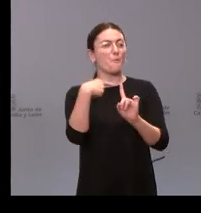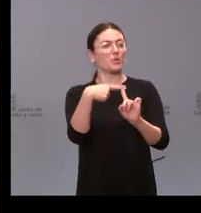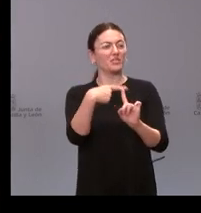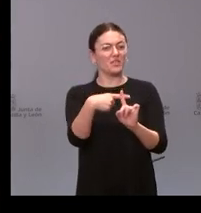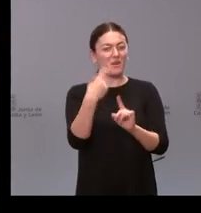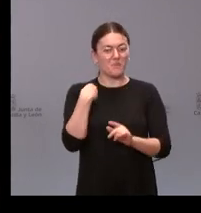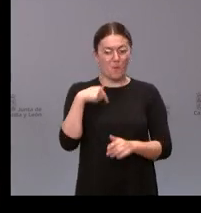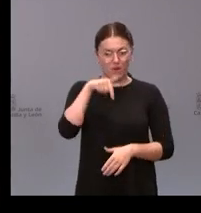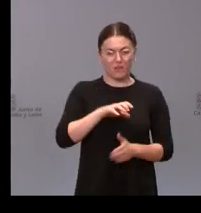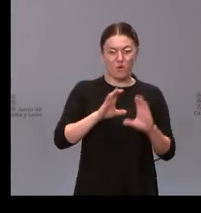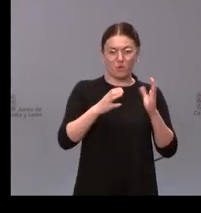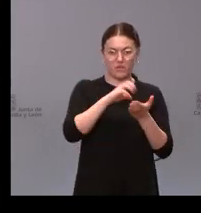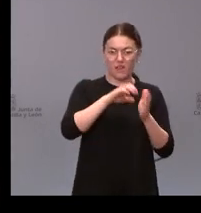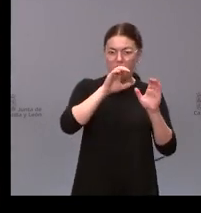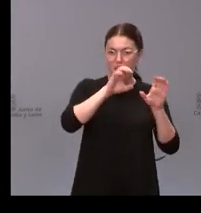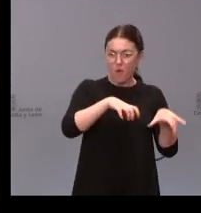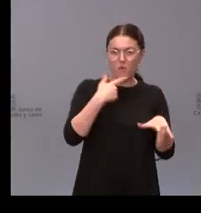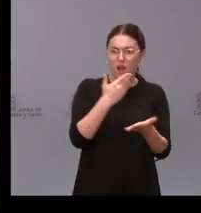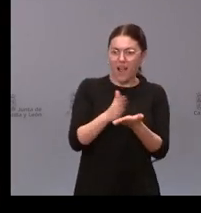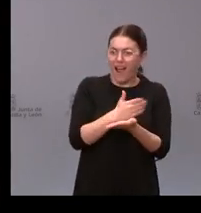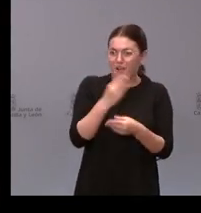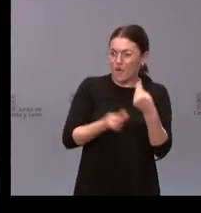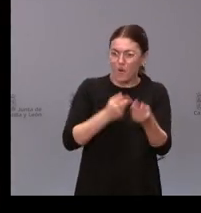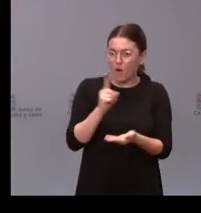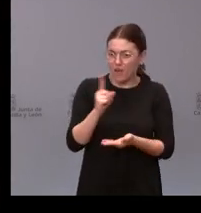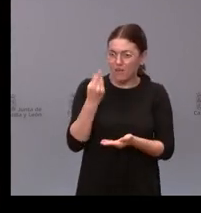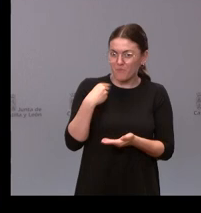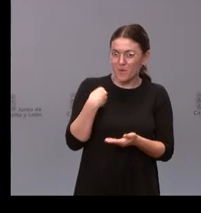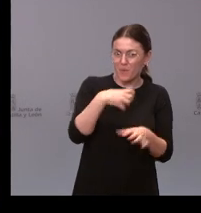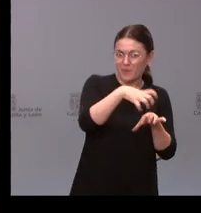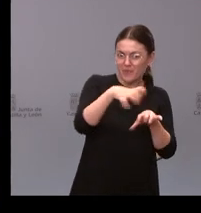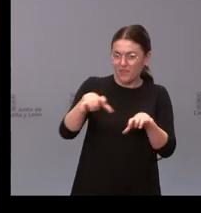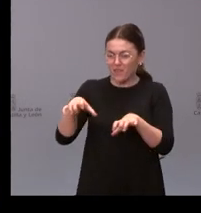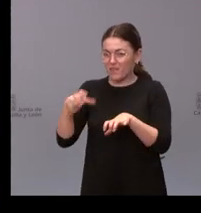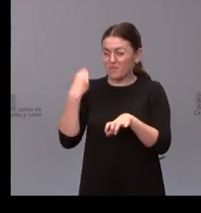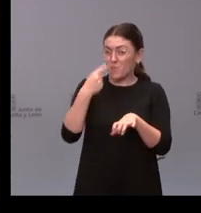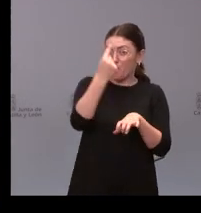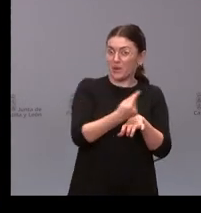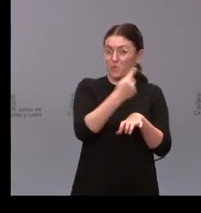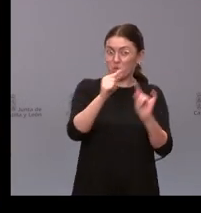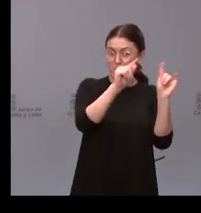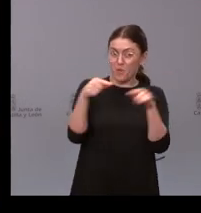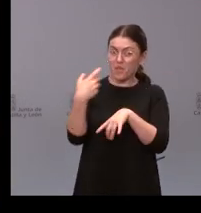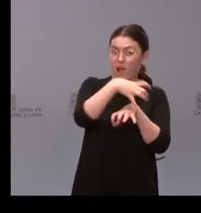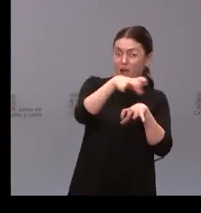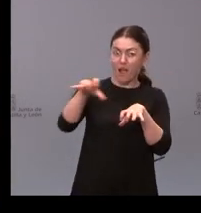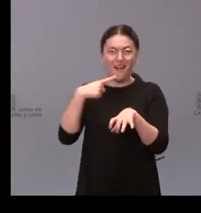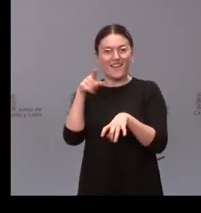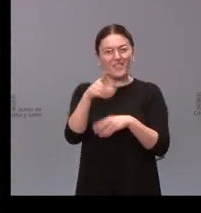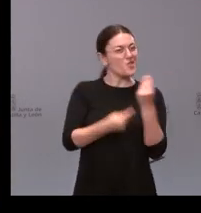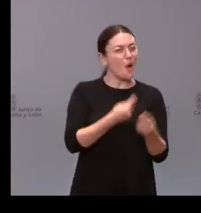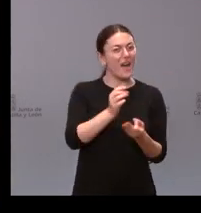Junta de Castilla y León no estaría aplicando en su distribución presupuestaria provincia por provincia no sé si